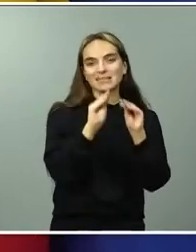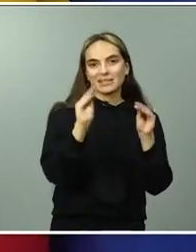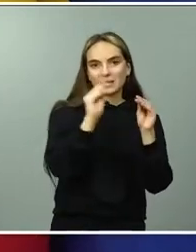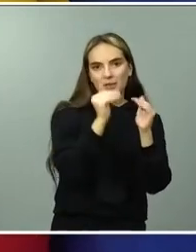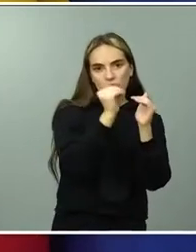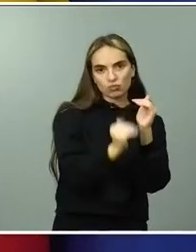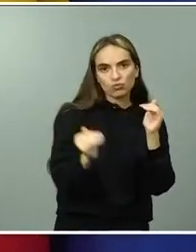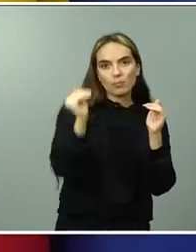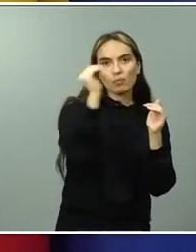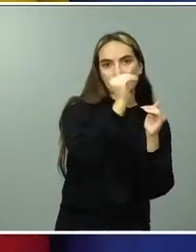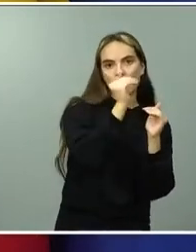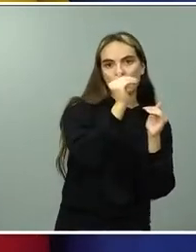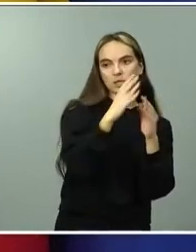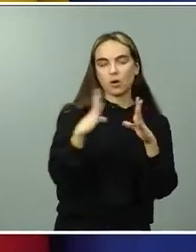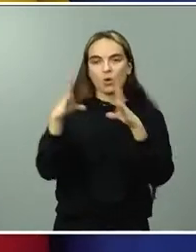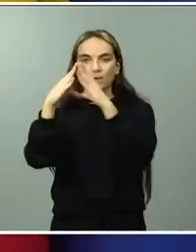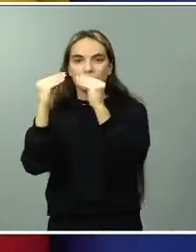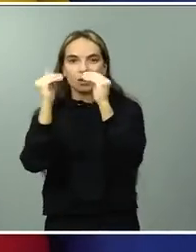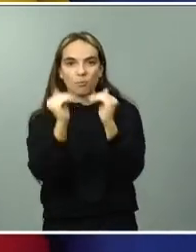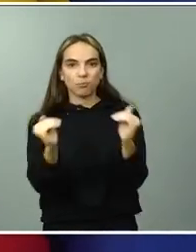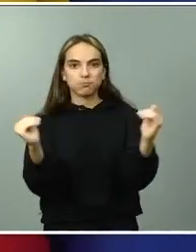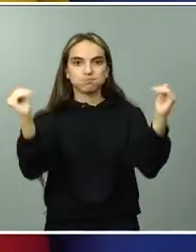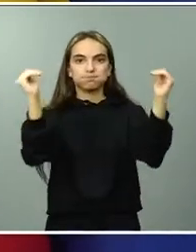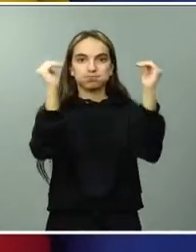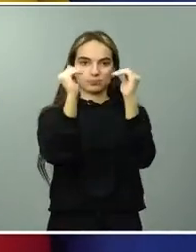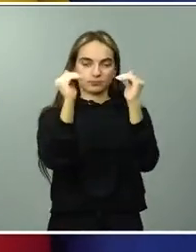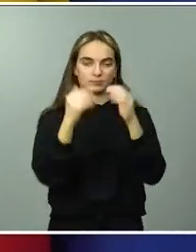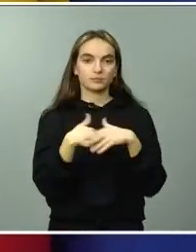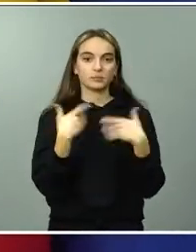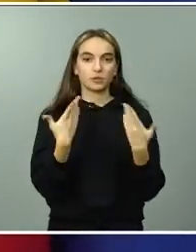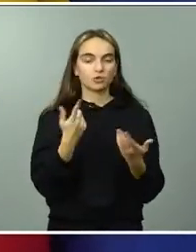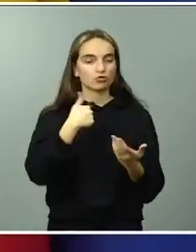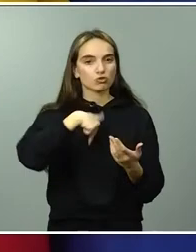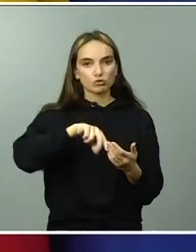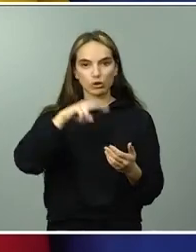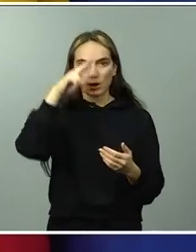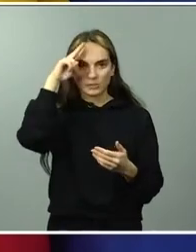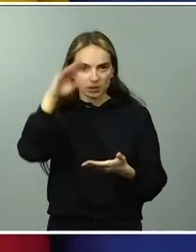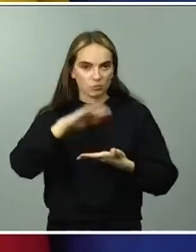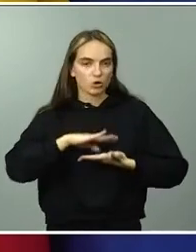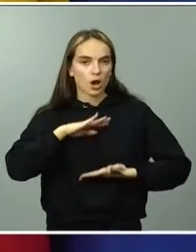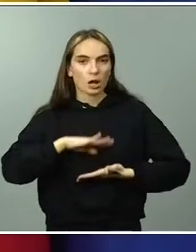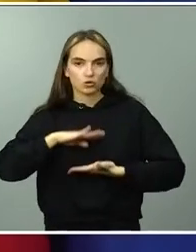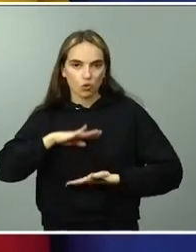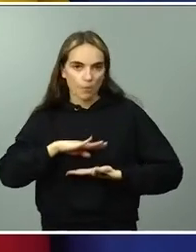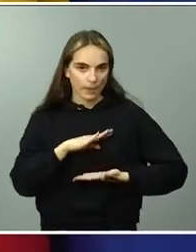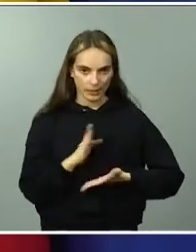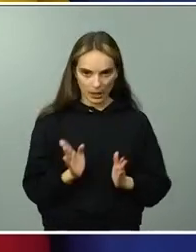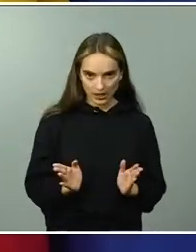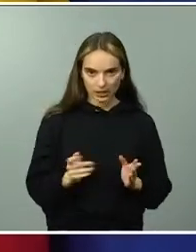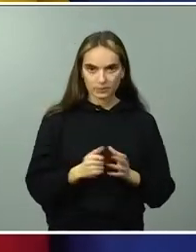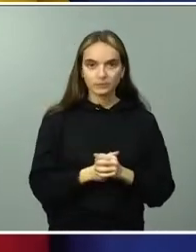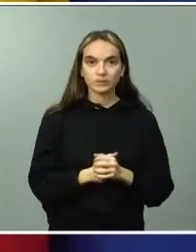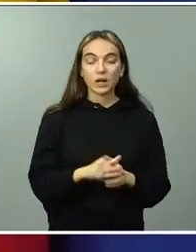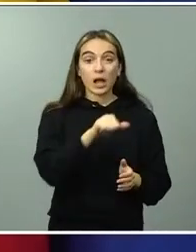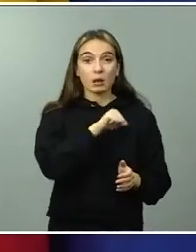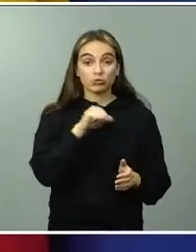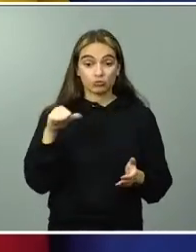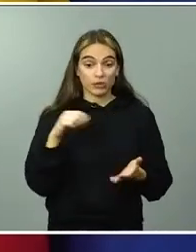con la formación profesional, respetamos por supuesto las competencias, reforzamos la autonomía de los centros,